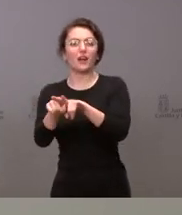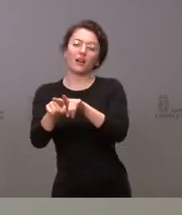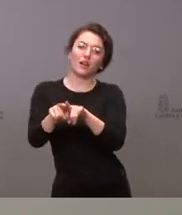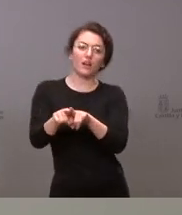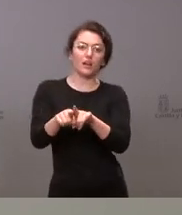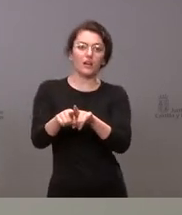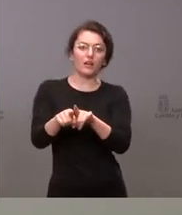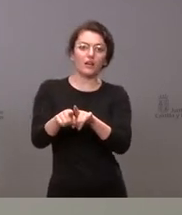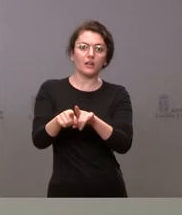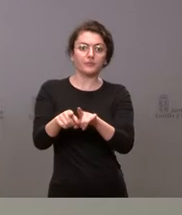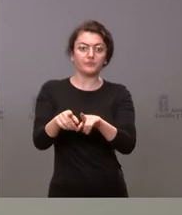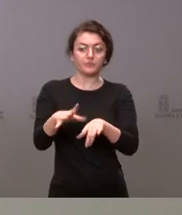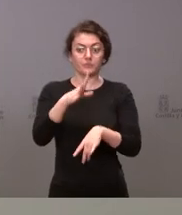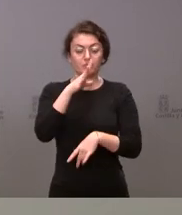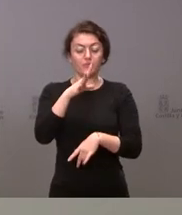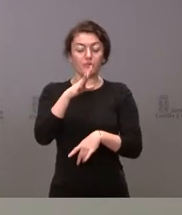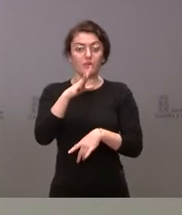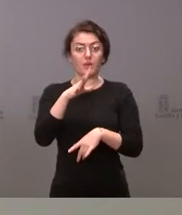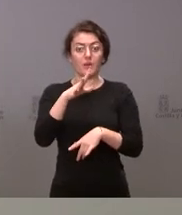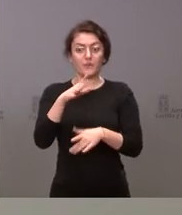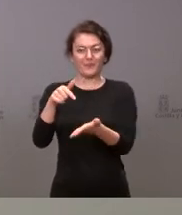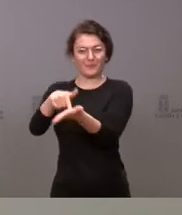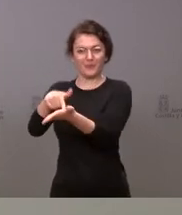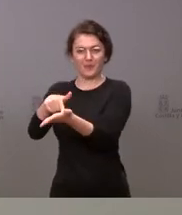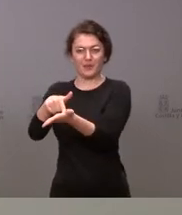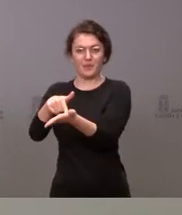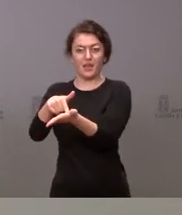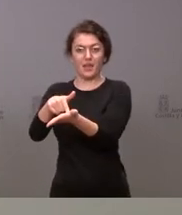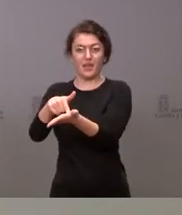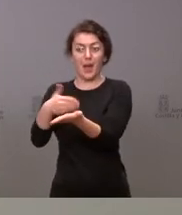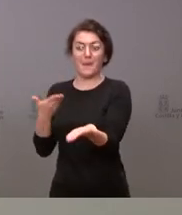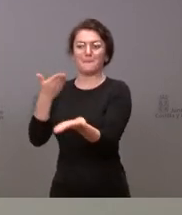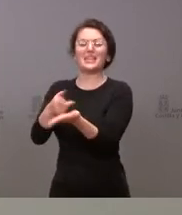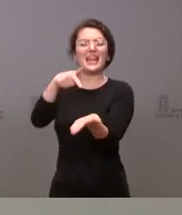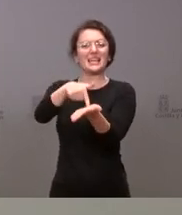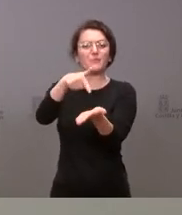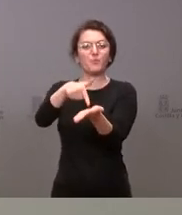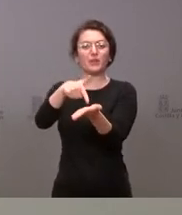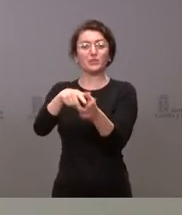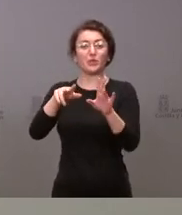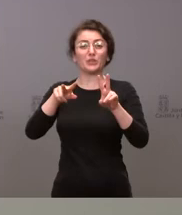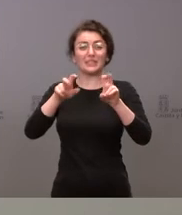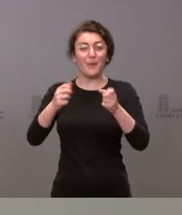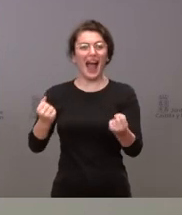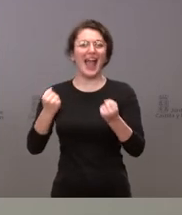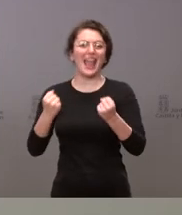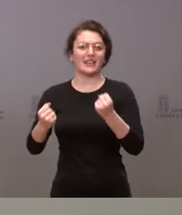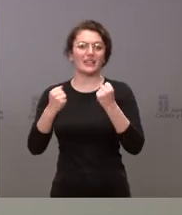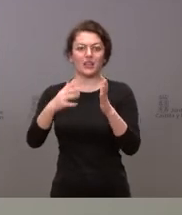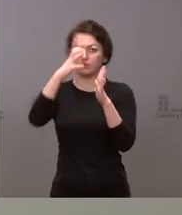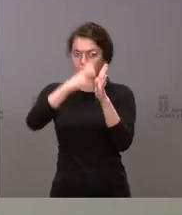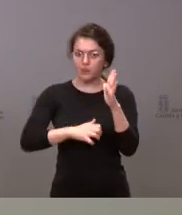necesaria y urgente bajada de impuestos sobre el ámbito energético que llegue al conjunto de la sociedad